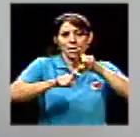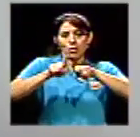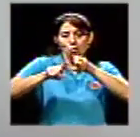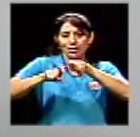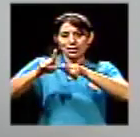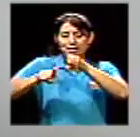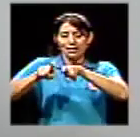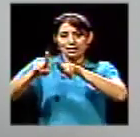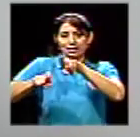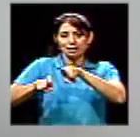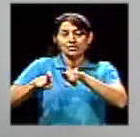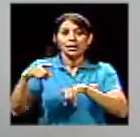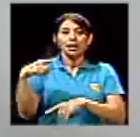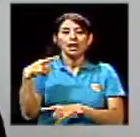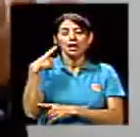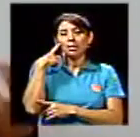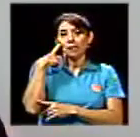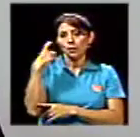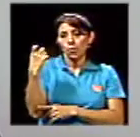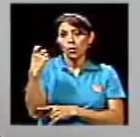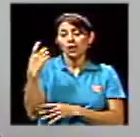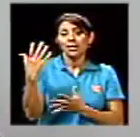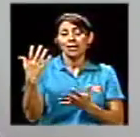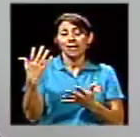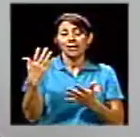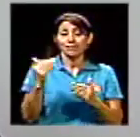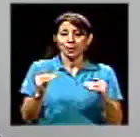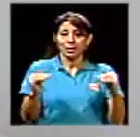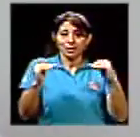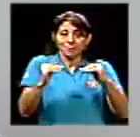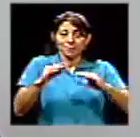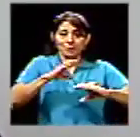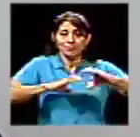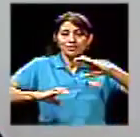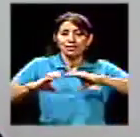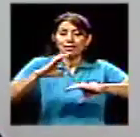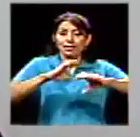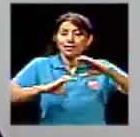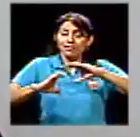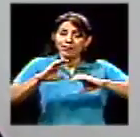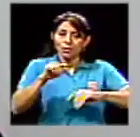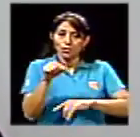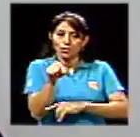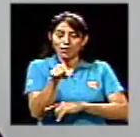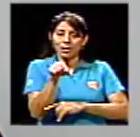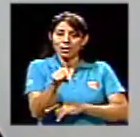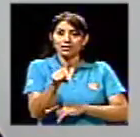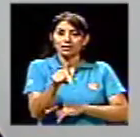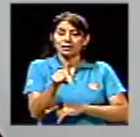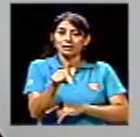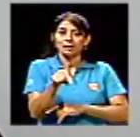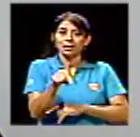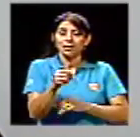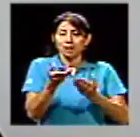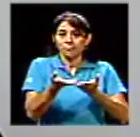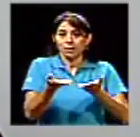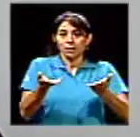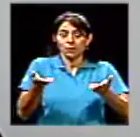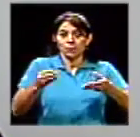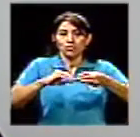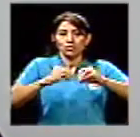la cientificidad de ese aparato estadístico depende